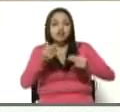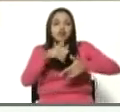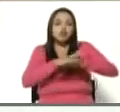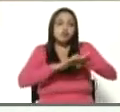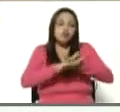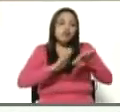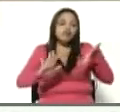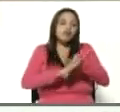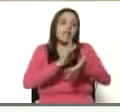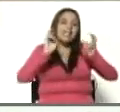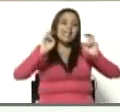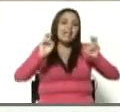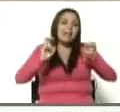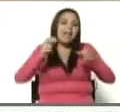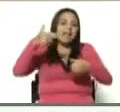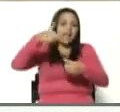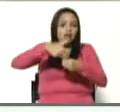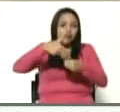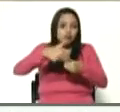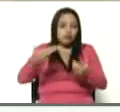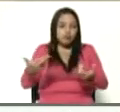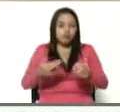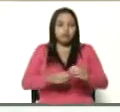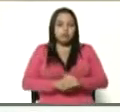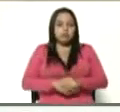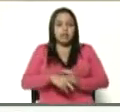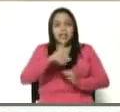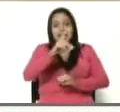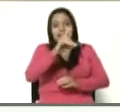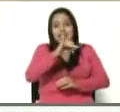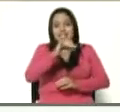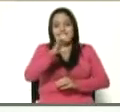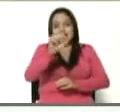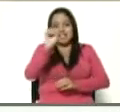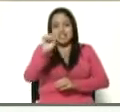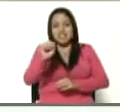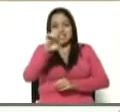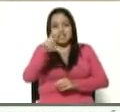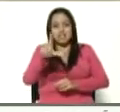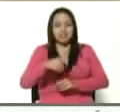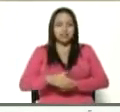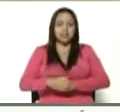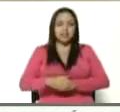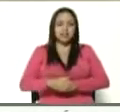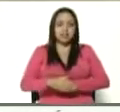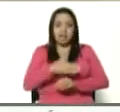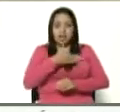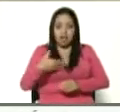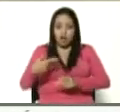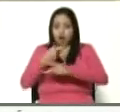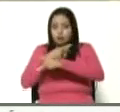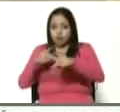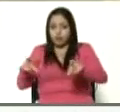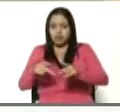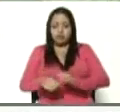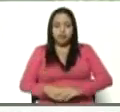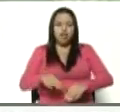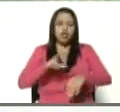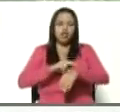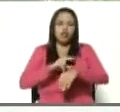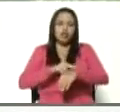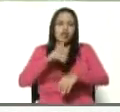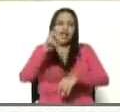del diésel. Yo encargo públicamente al doctor Tarek El Aysami,